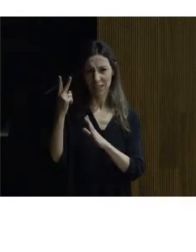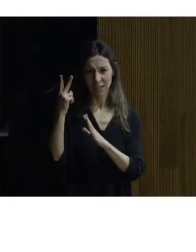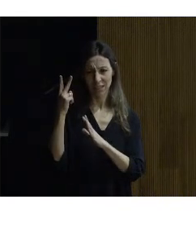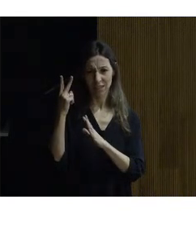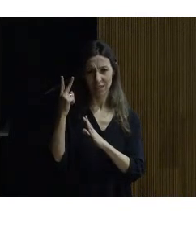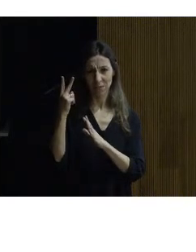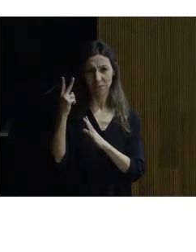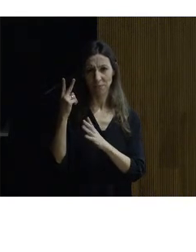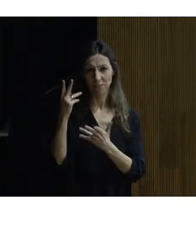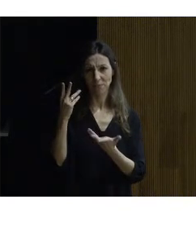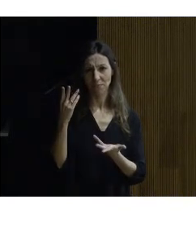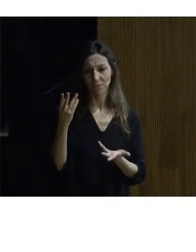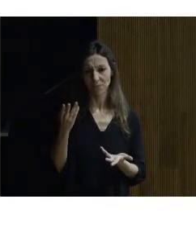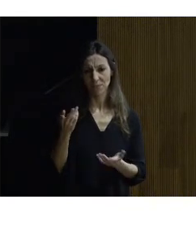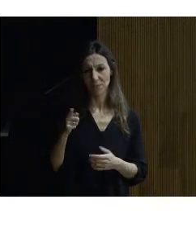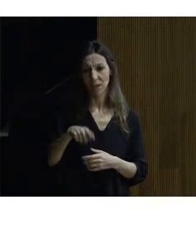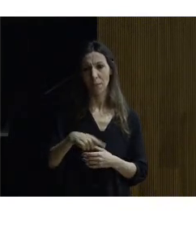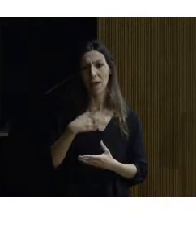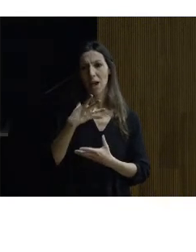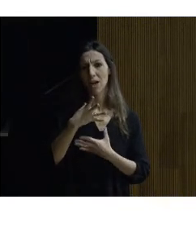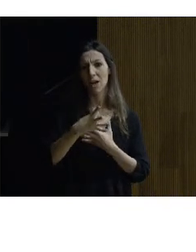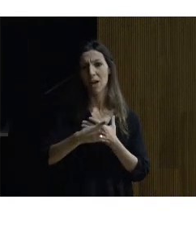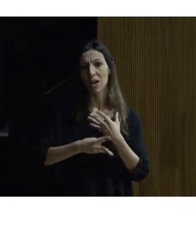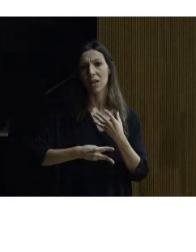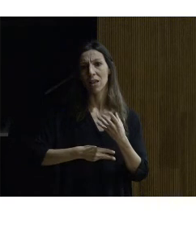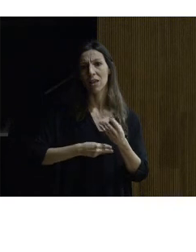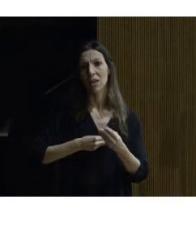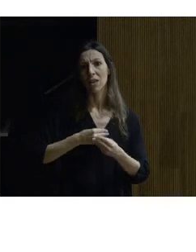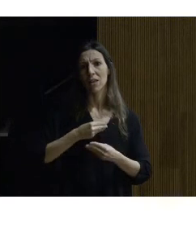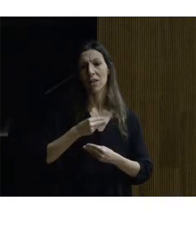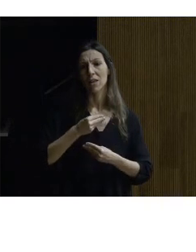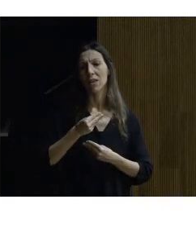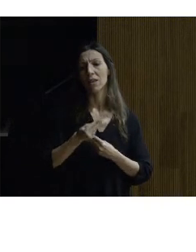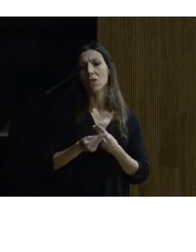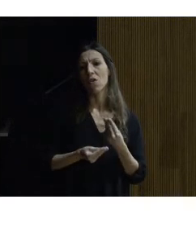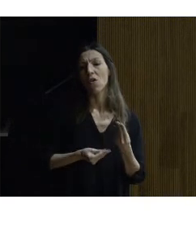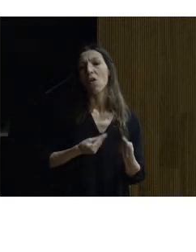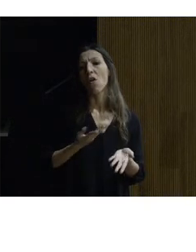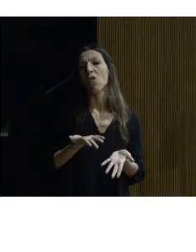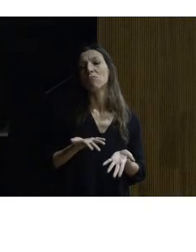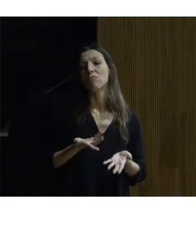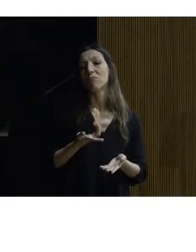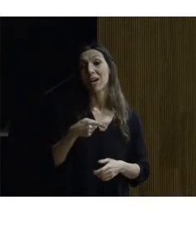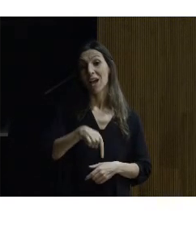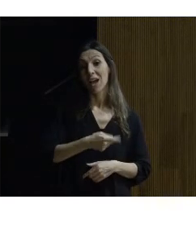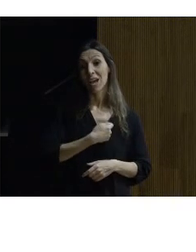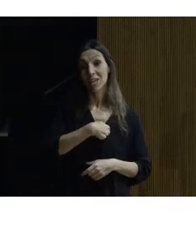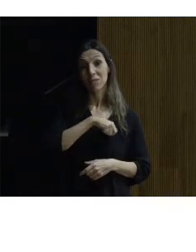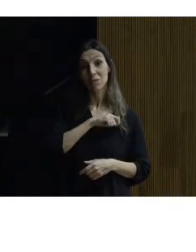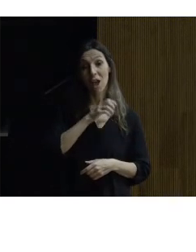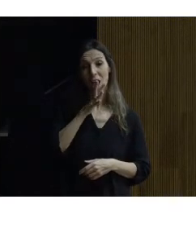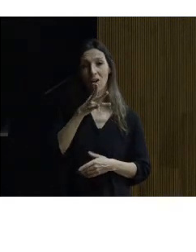también algunas realizaciones a nivel español y yo voy a darles una